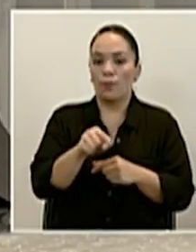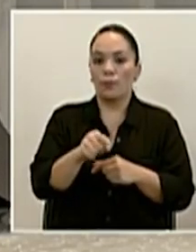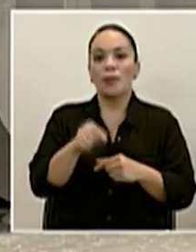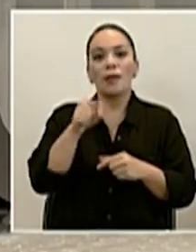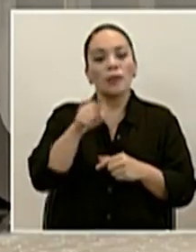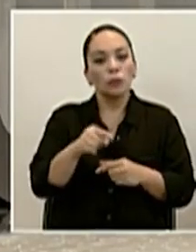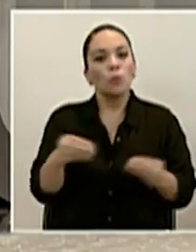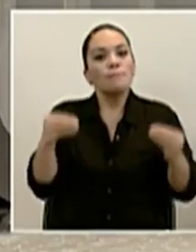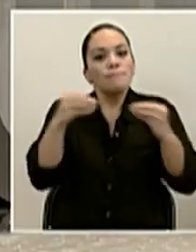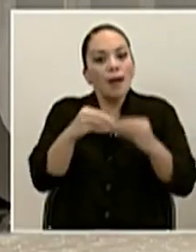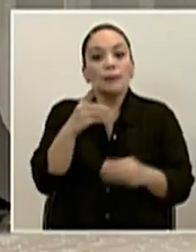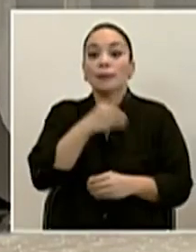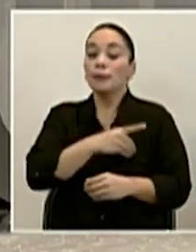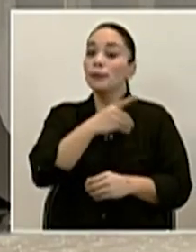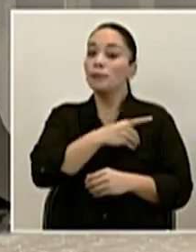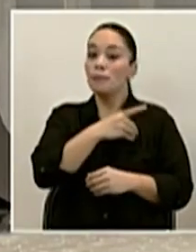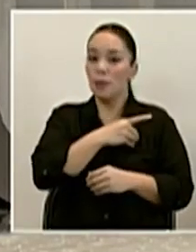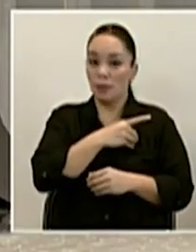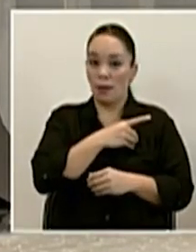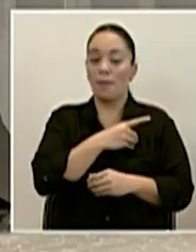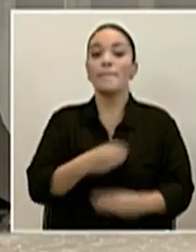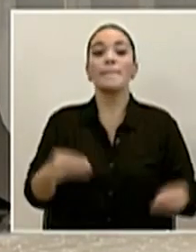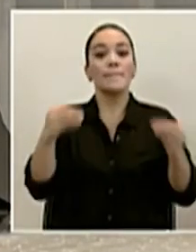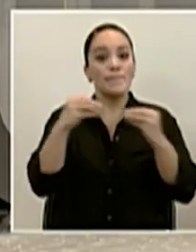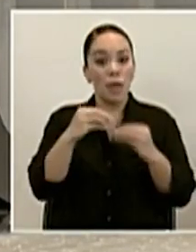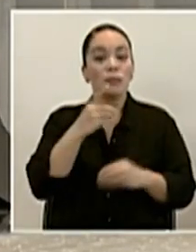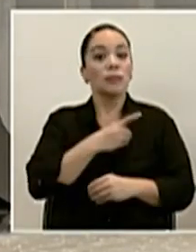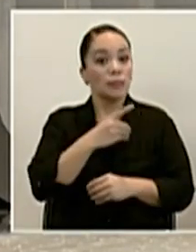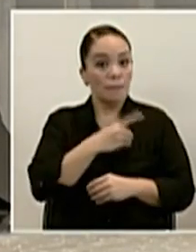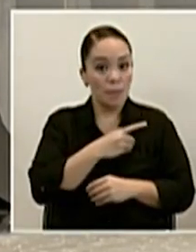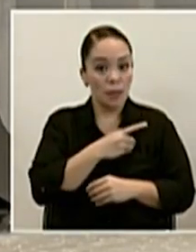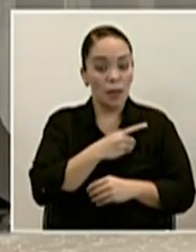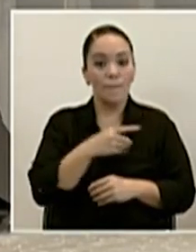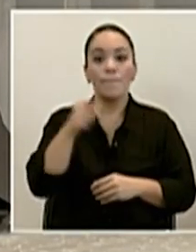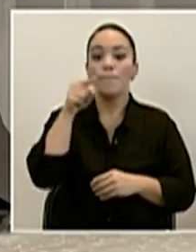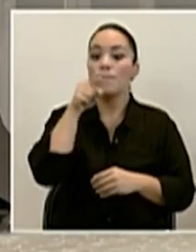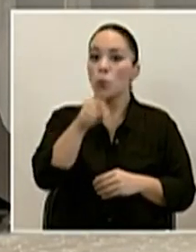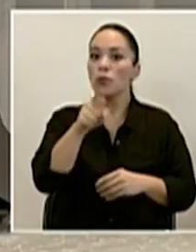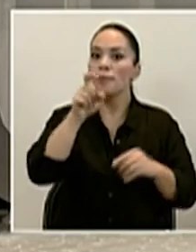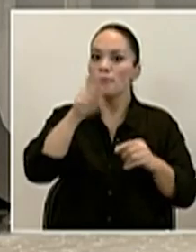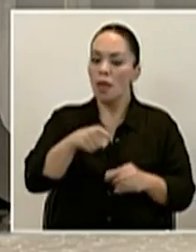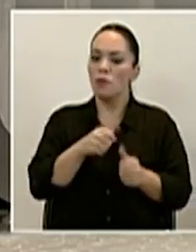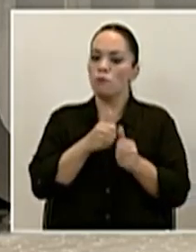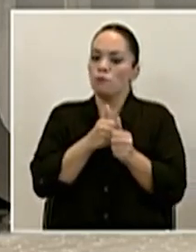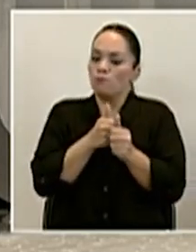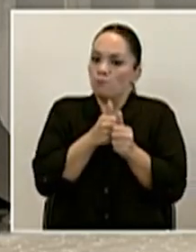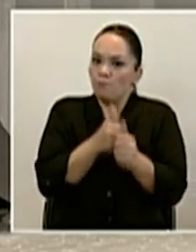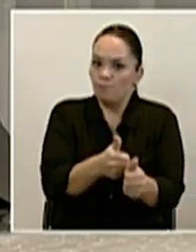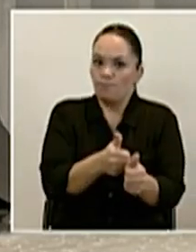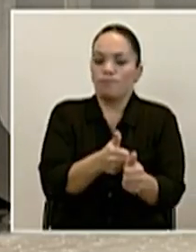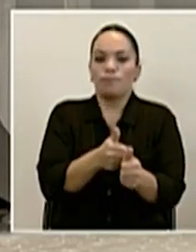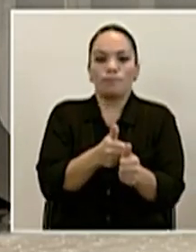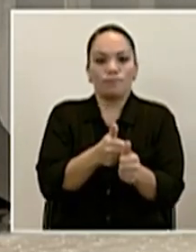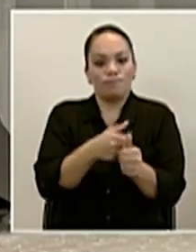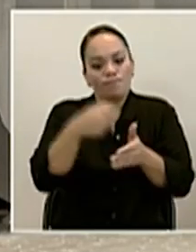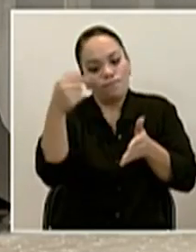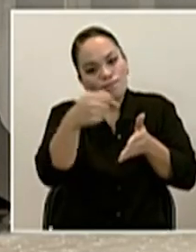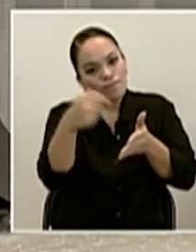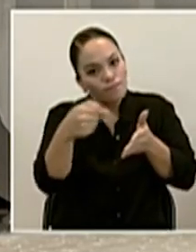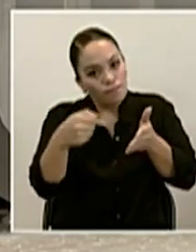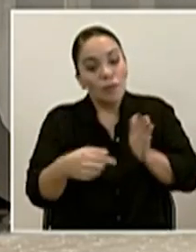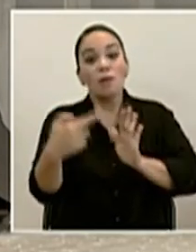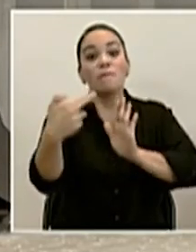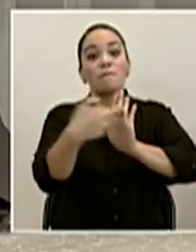más disciplina. Más disciplina porque es seguir al pie de la letra una serie de